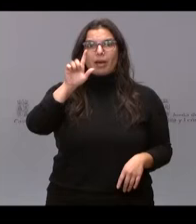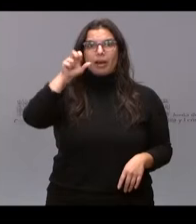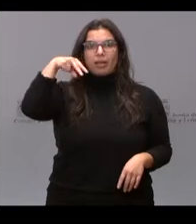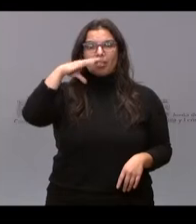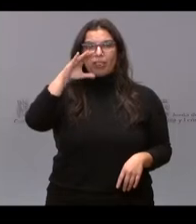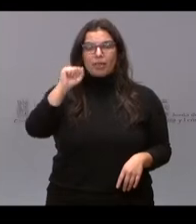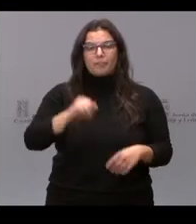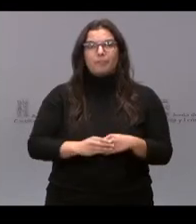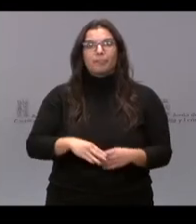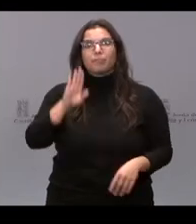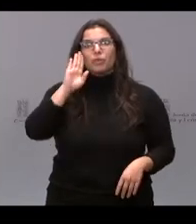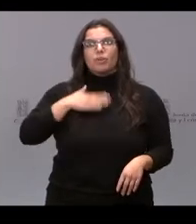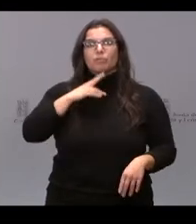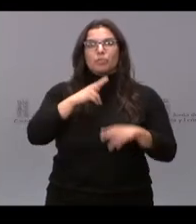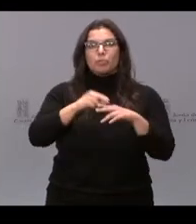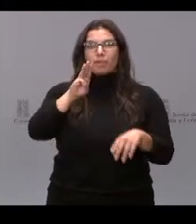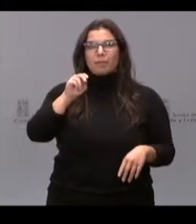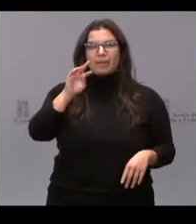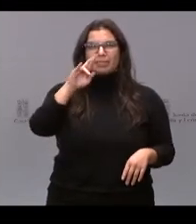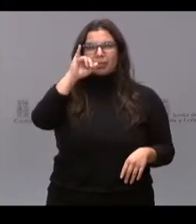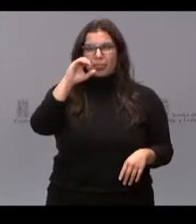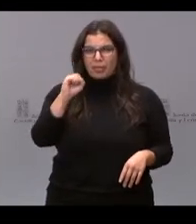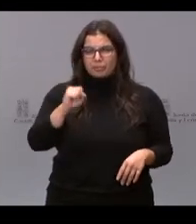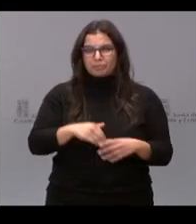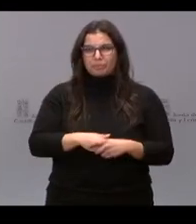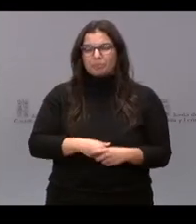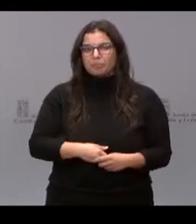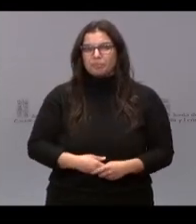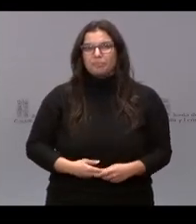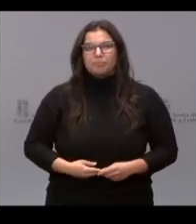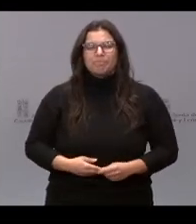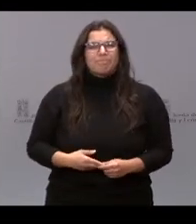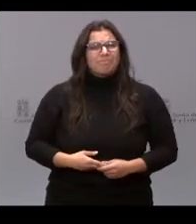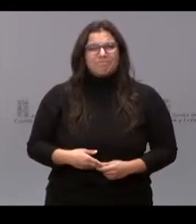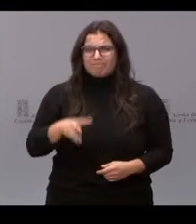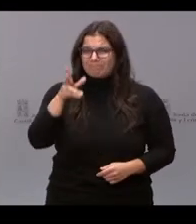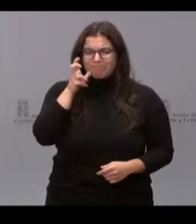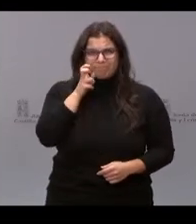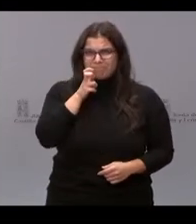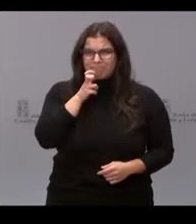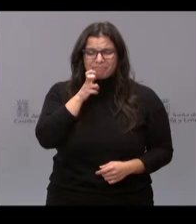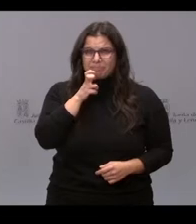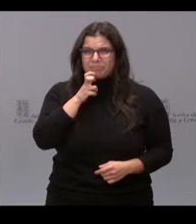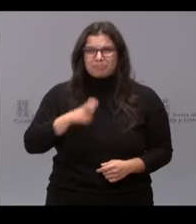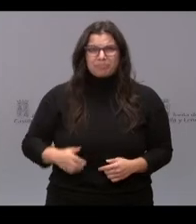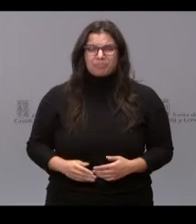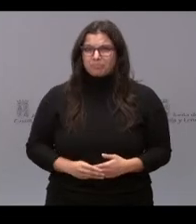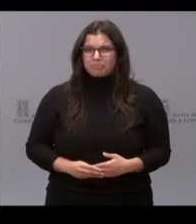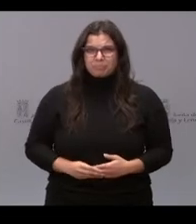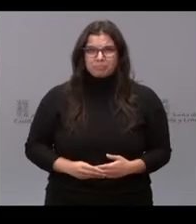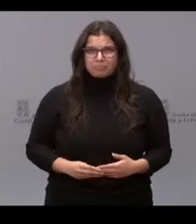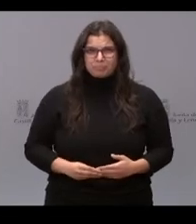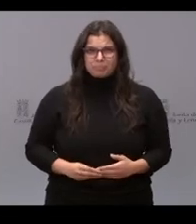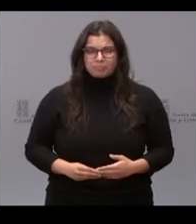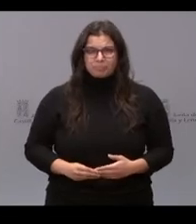Hola, yo soy Patricia. Yo vengo de un pueblo también, que es de aquí, de Valladolid, al de Mayor de San Martín. Y